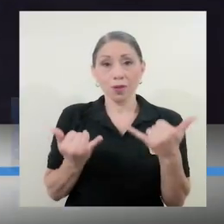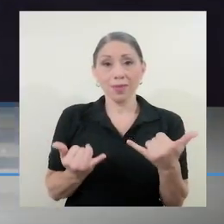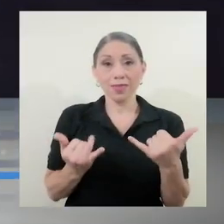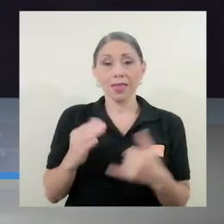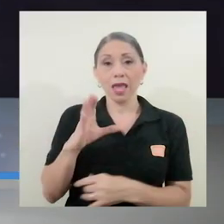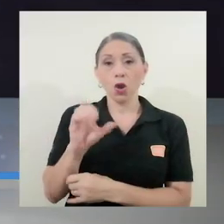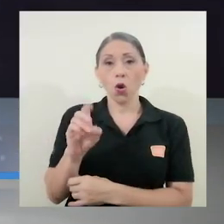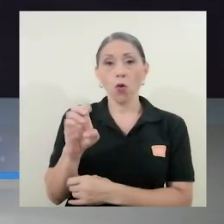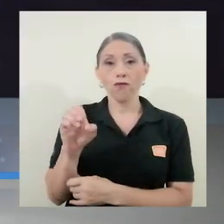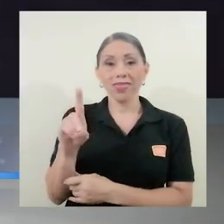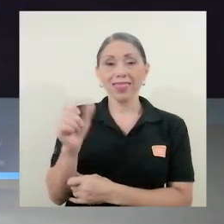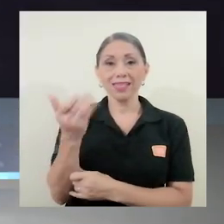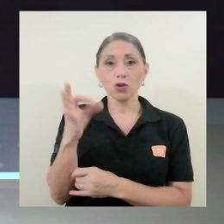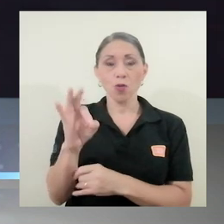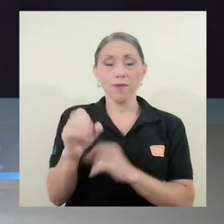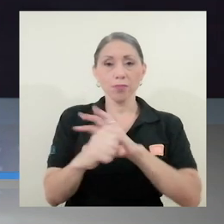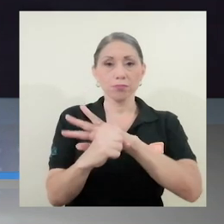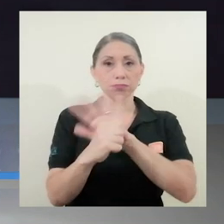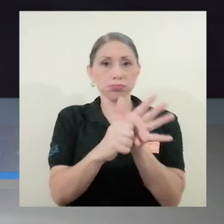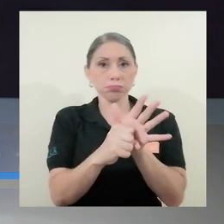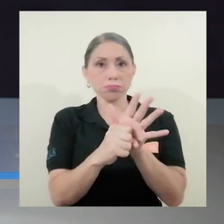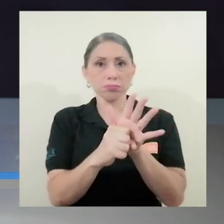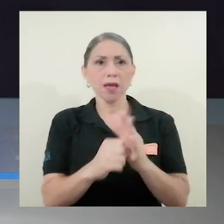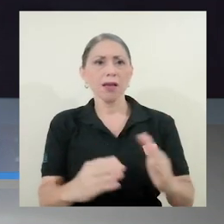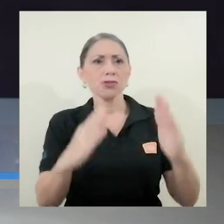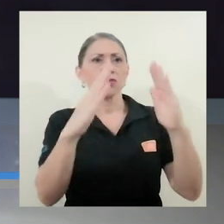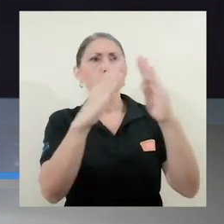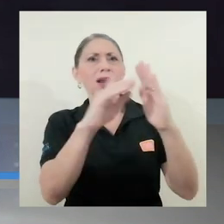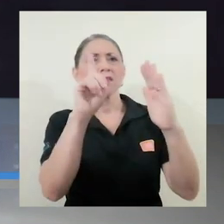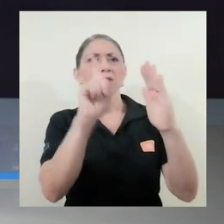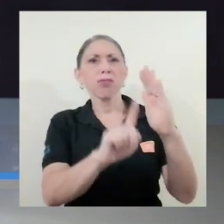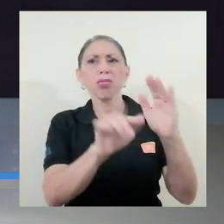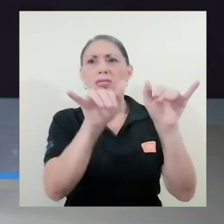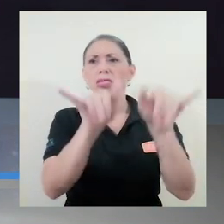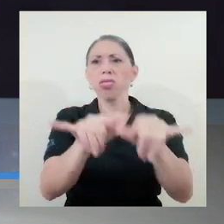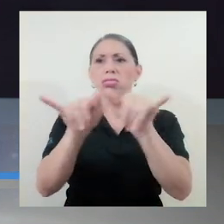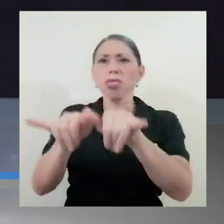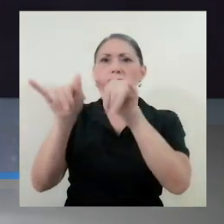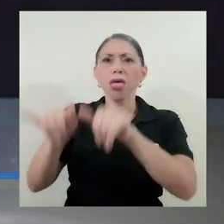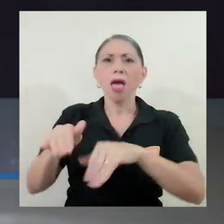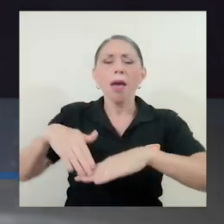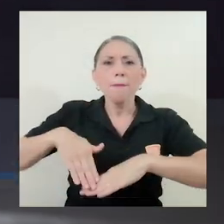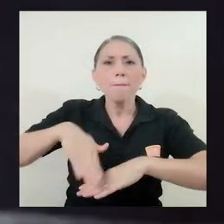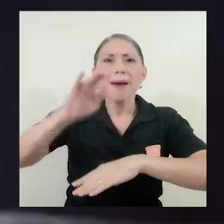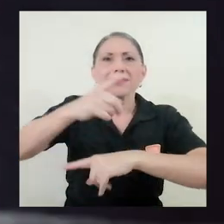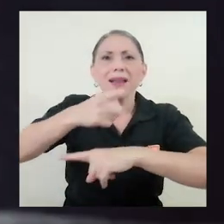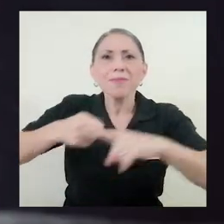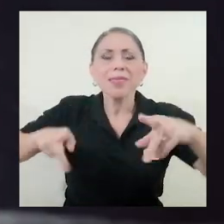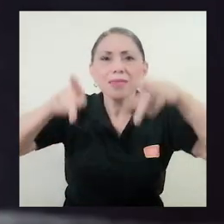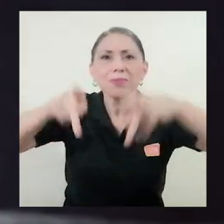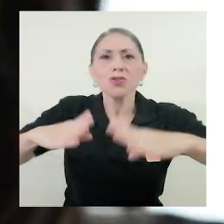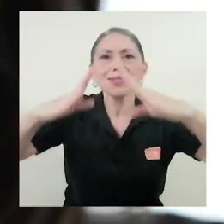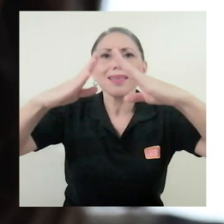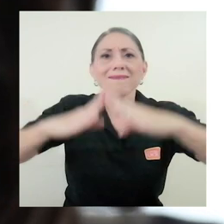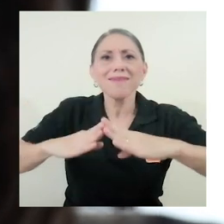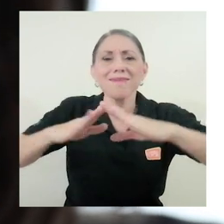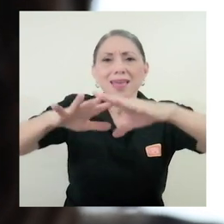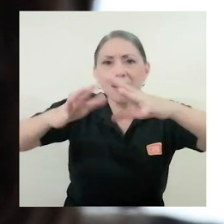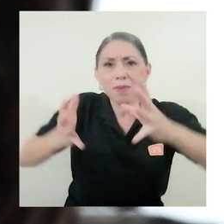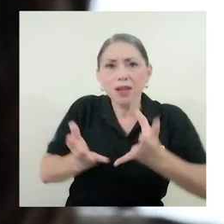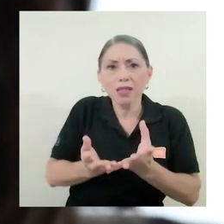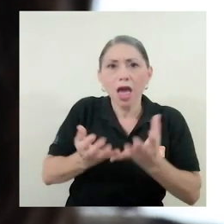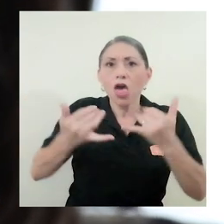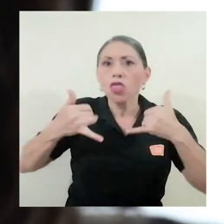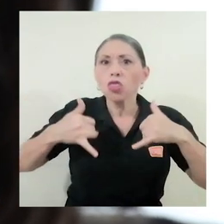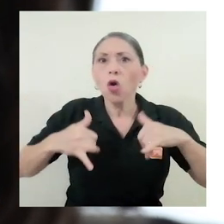Actualmente, el COVID-19 mantiene en confinamiento en sus hogares a más de la mitad de los habitantes del planeta y aún